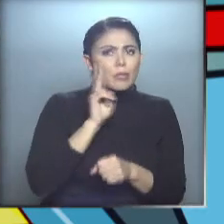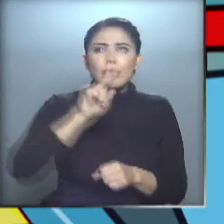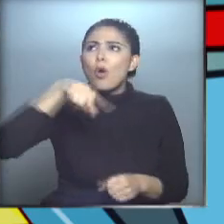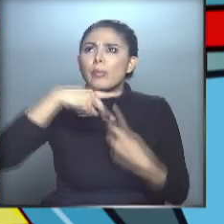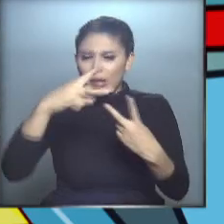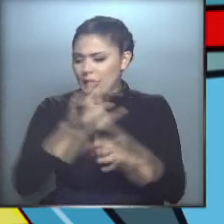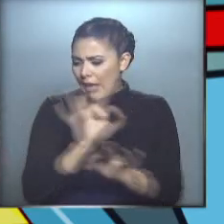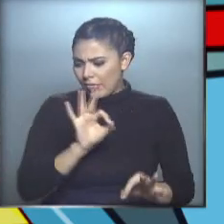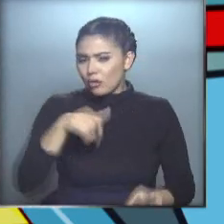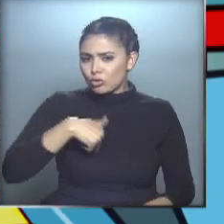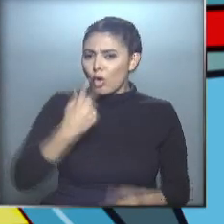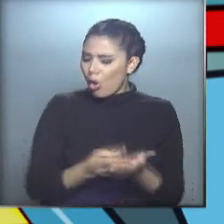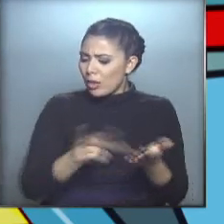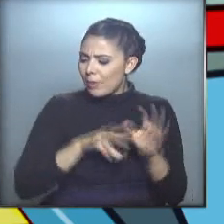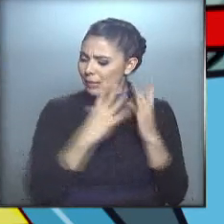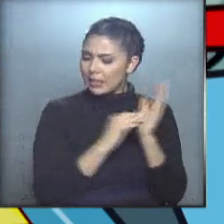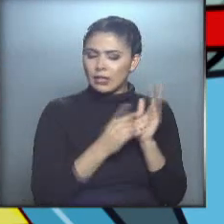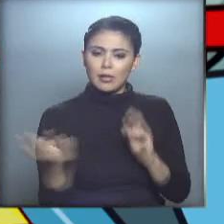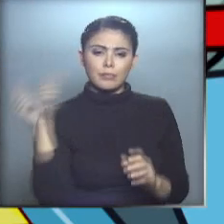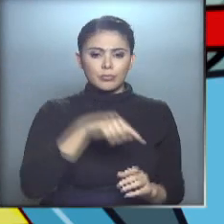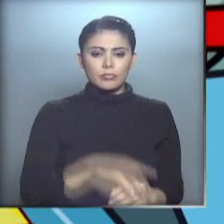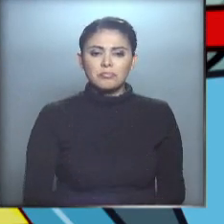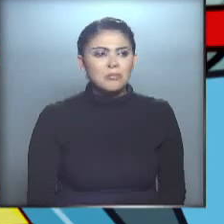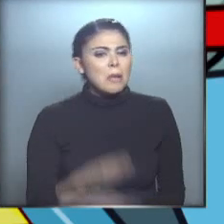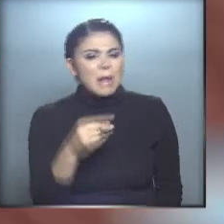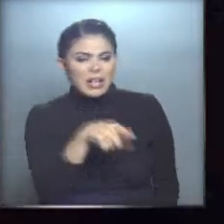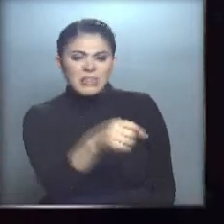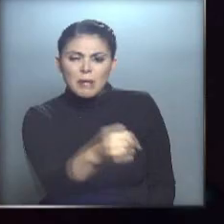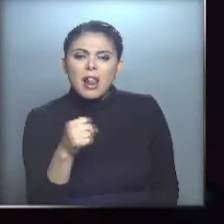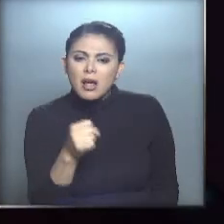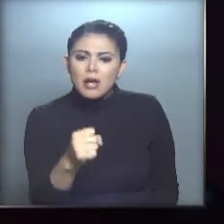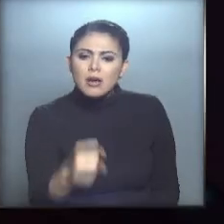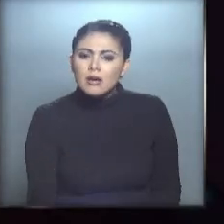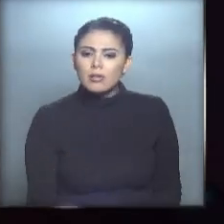ningún lado. Voy a regresarte a la Tierra. ¿Para qué es esta palanquita?